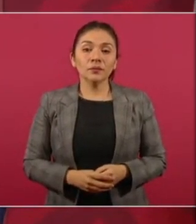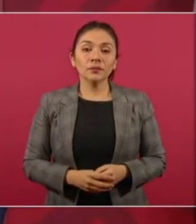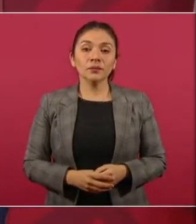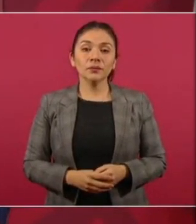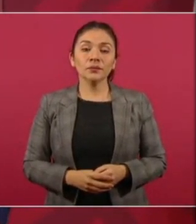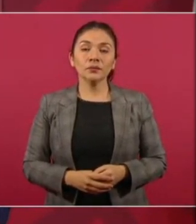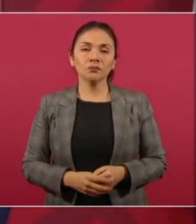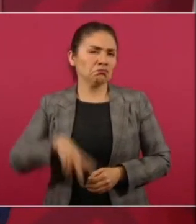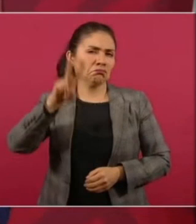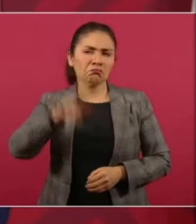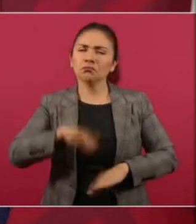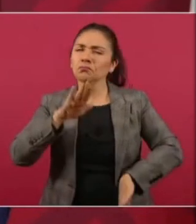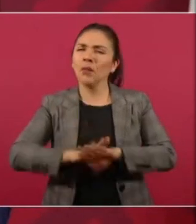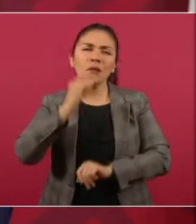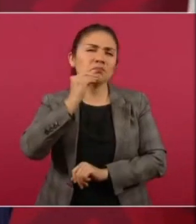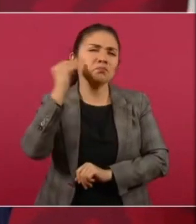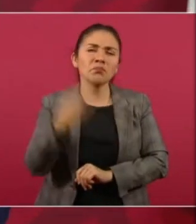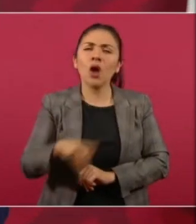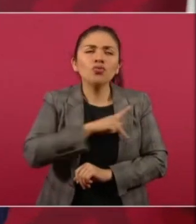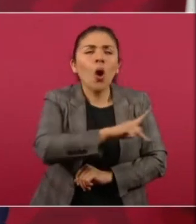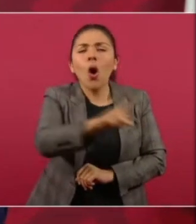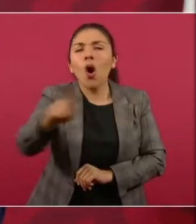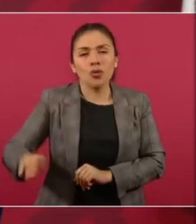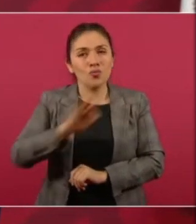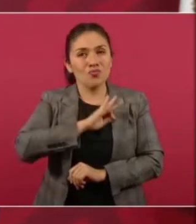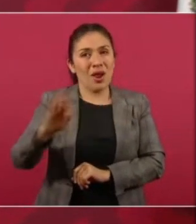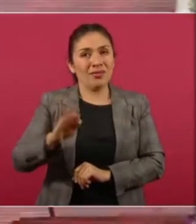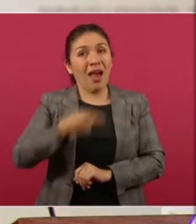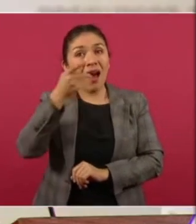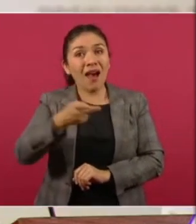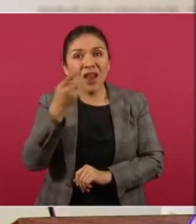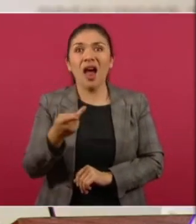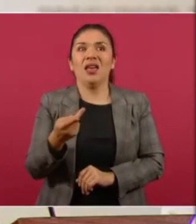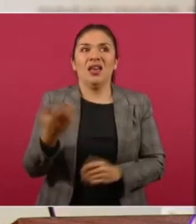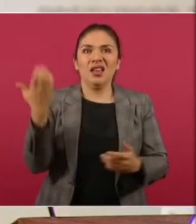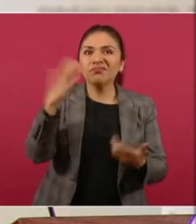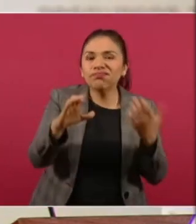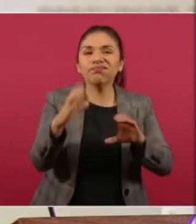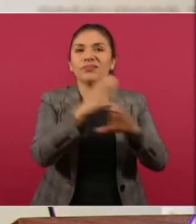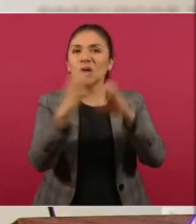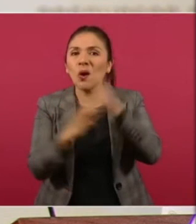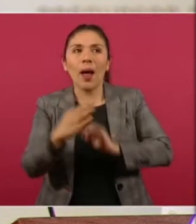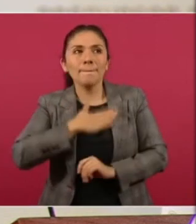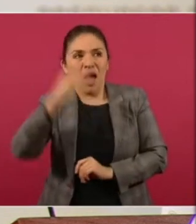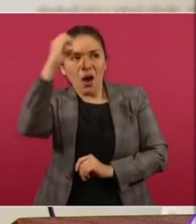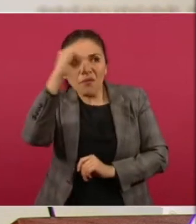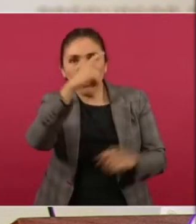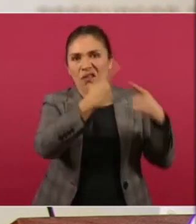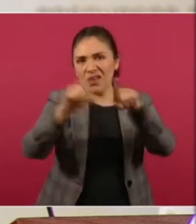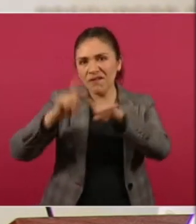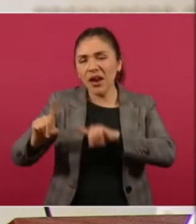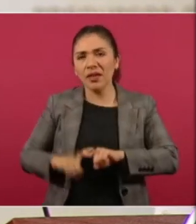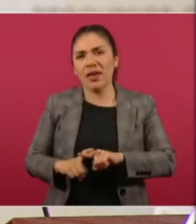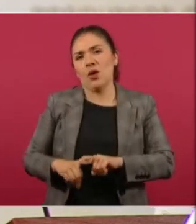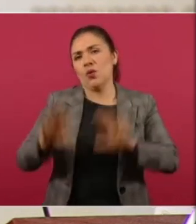Sería extraordinario que todos pudieran dar a conocer sus puntos de vista, que nos